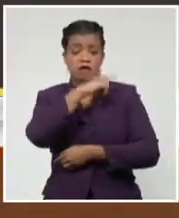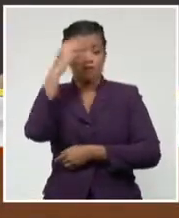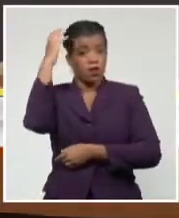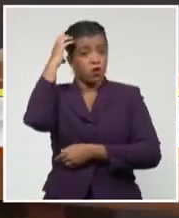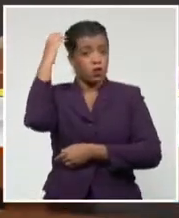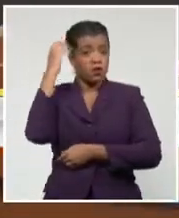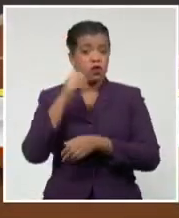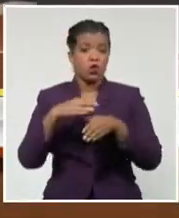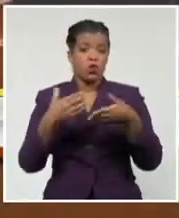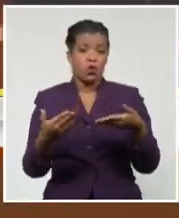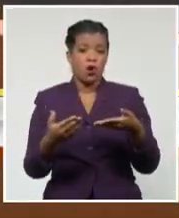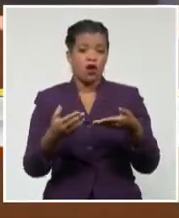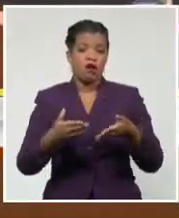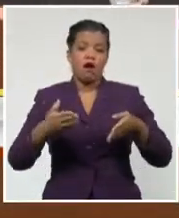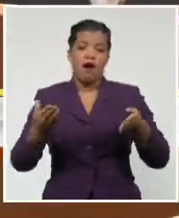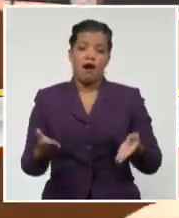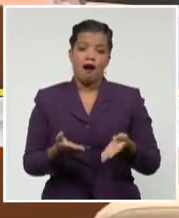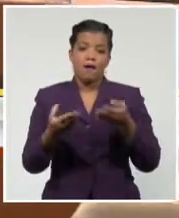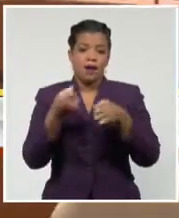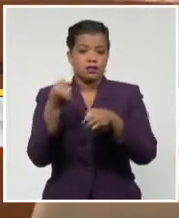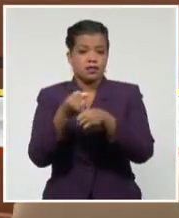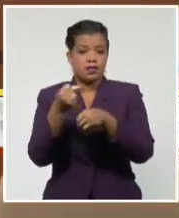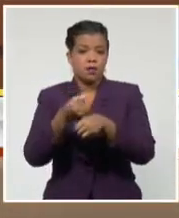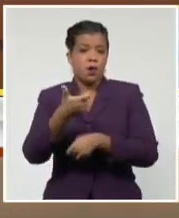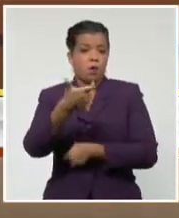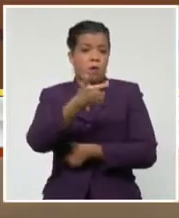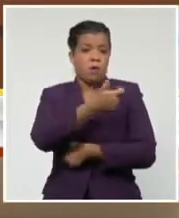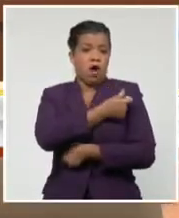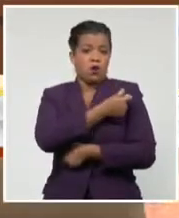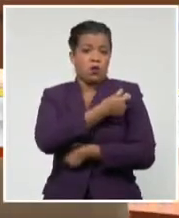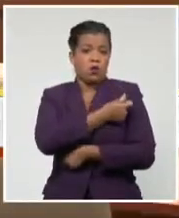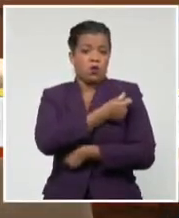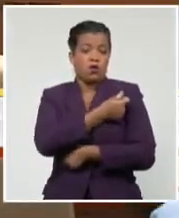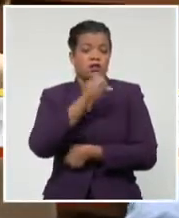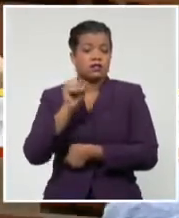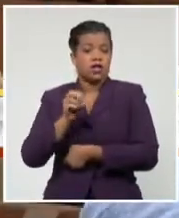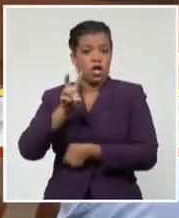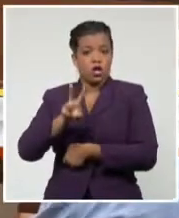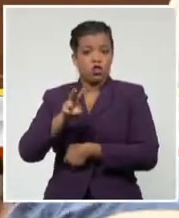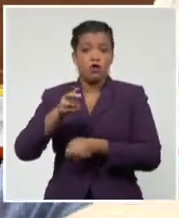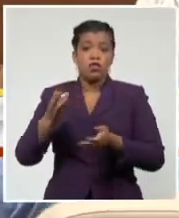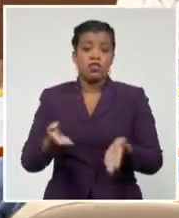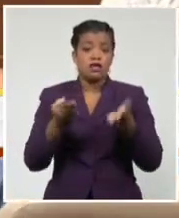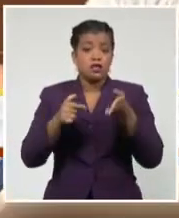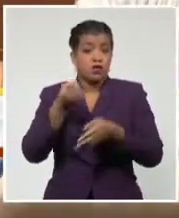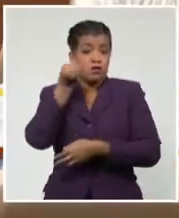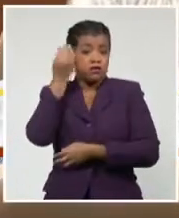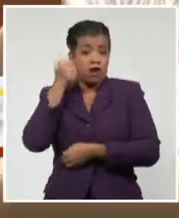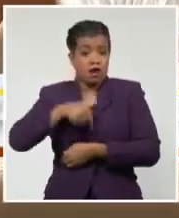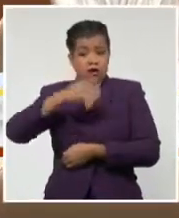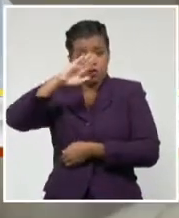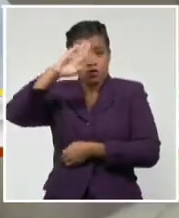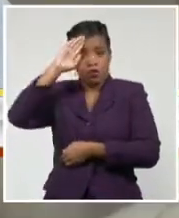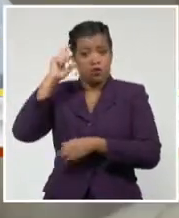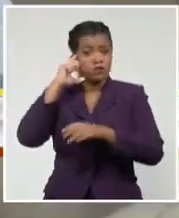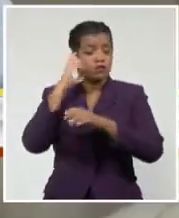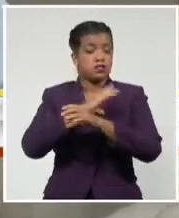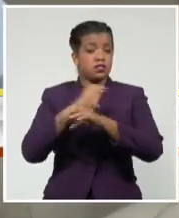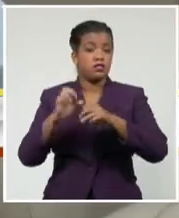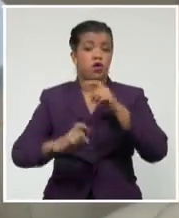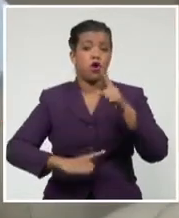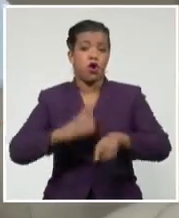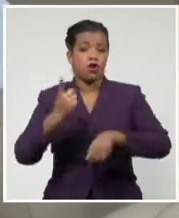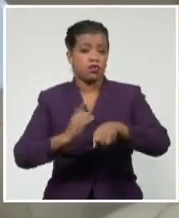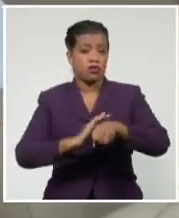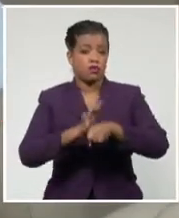los avances en cuanto a la vacuna Soberana 02 que desarrollan científicos cubanos contra la COVID-19. Soberana